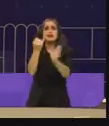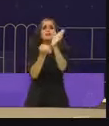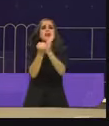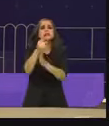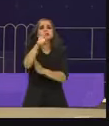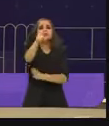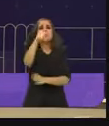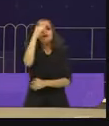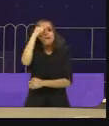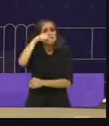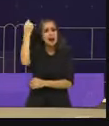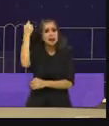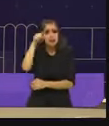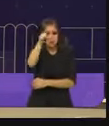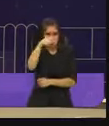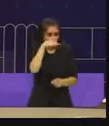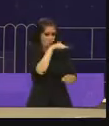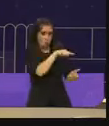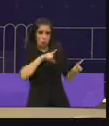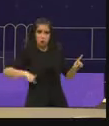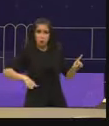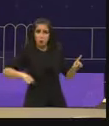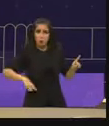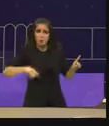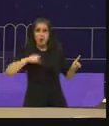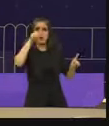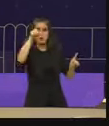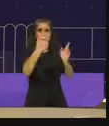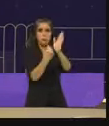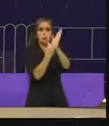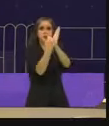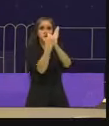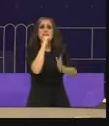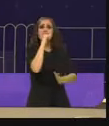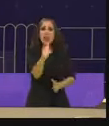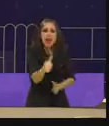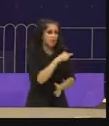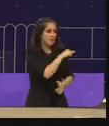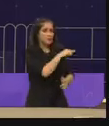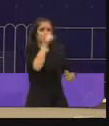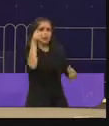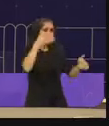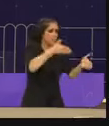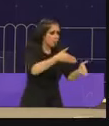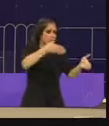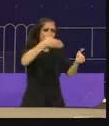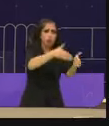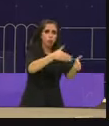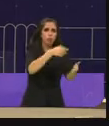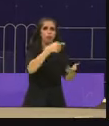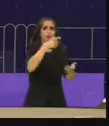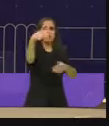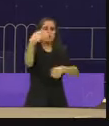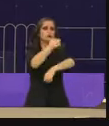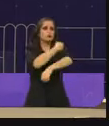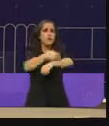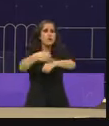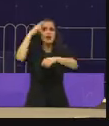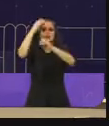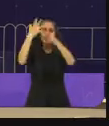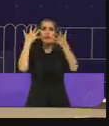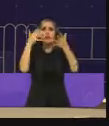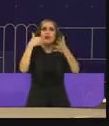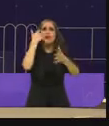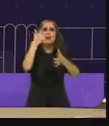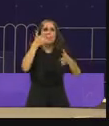seguimos con el gobierno que frenó tu crecimiento, tus sueños y el de tu familia, o construimos